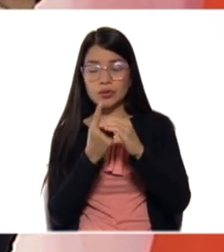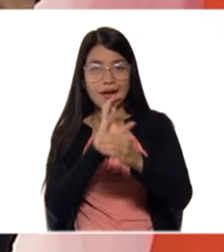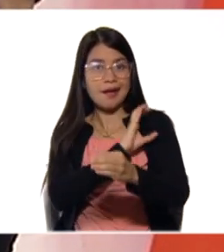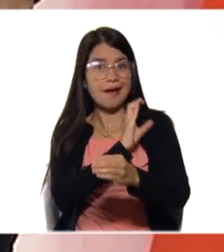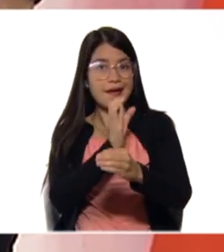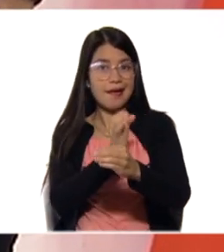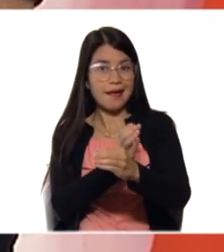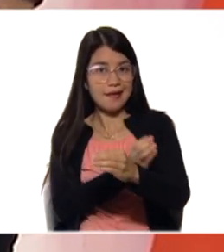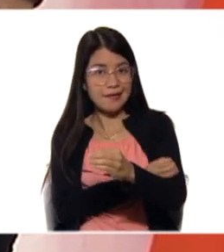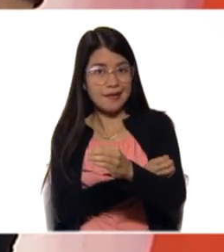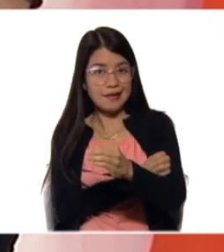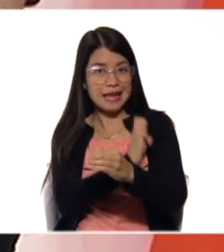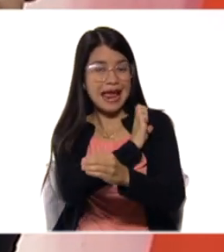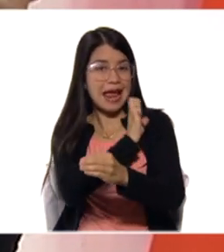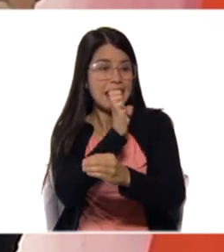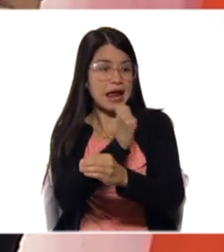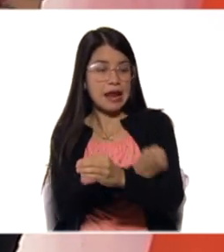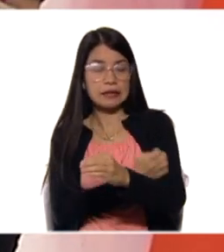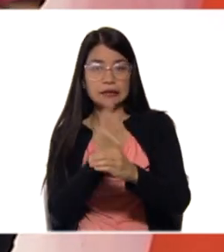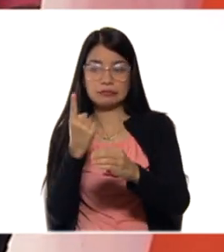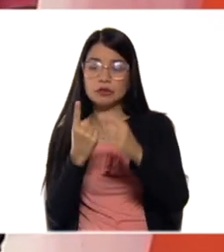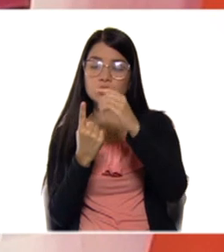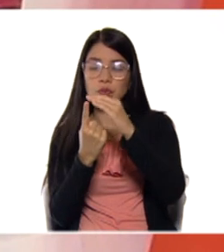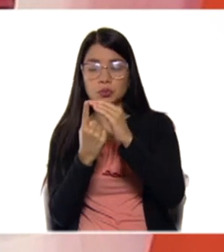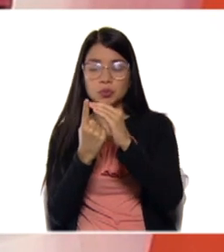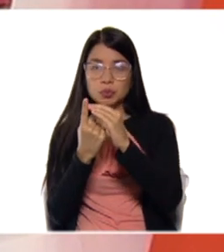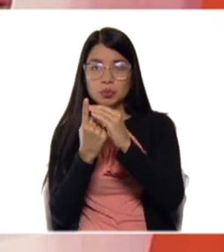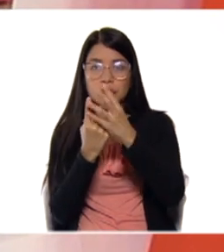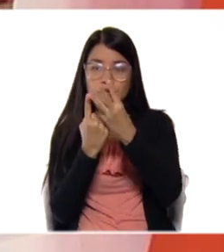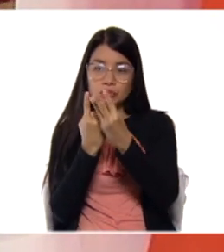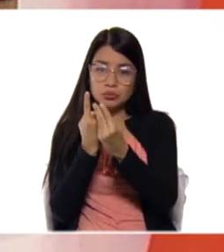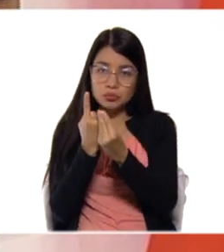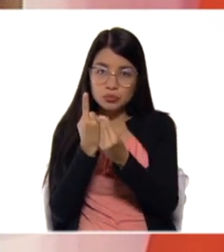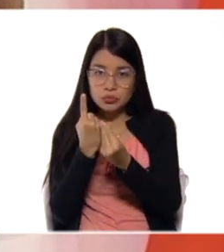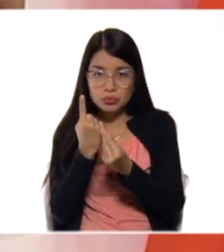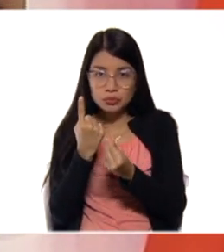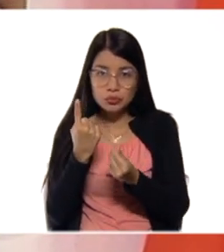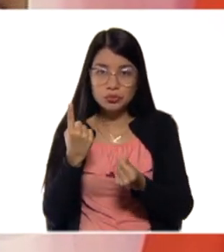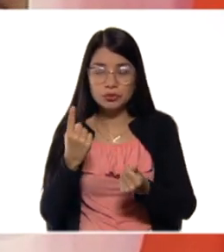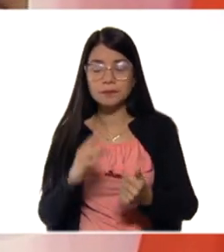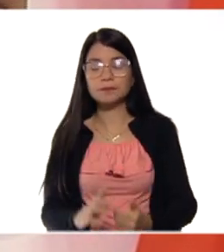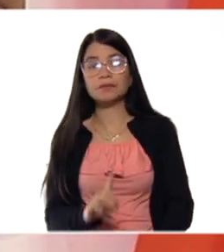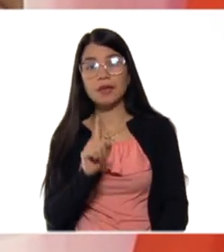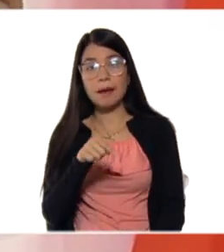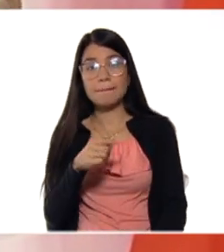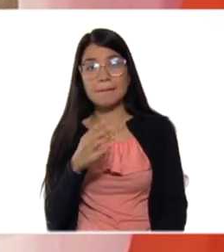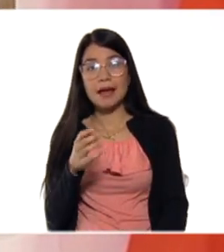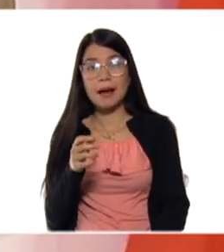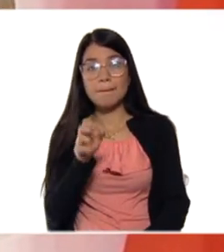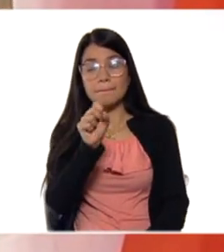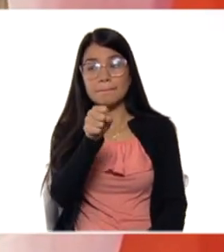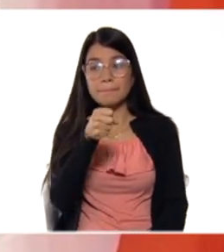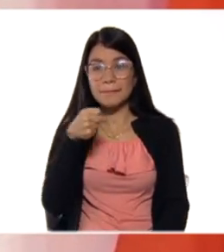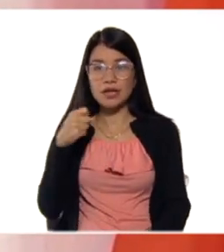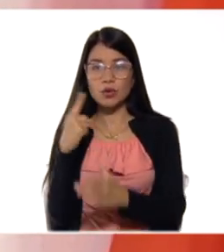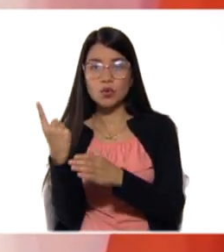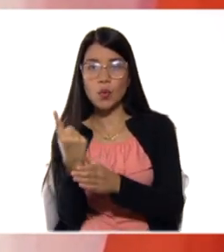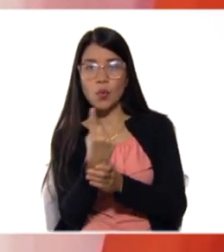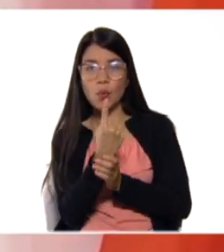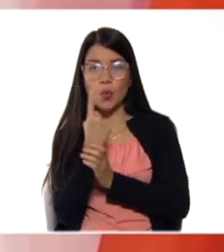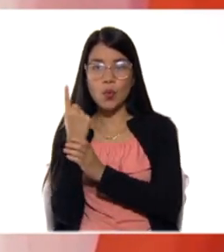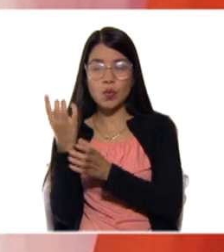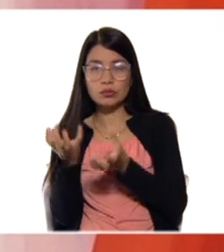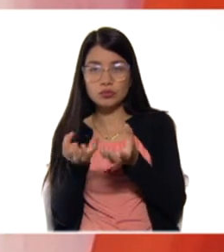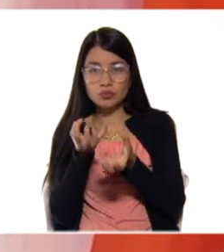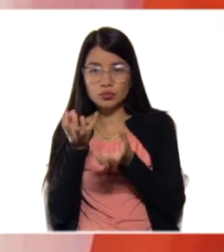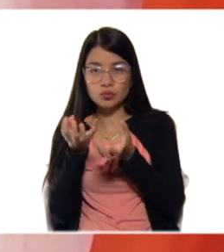se va derritiendo la misma. Calentamiento de los alimentos en los microondas. Igualmente, como ocurre en